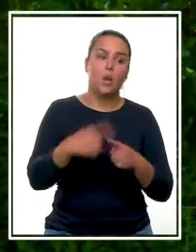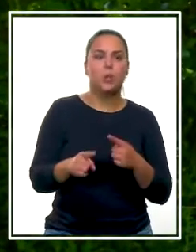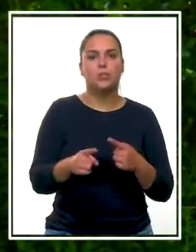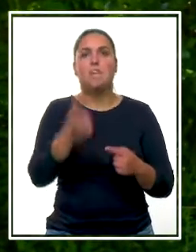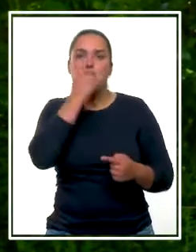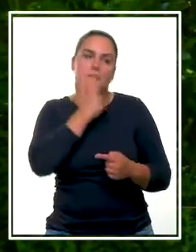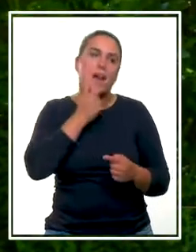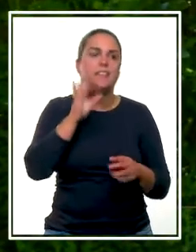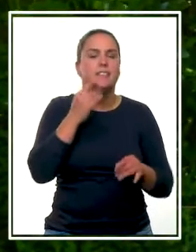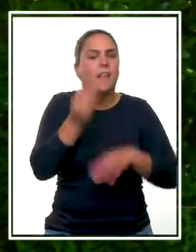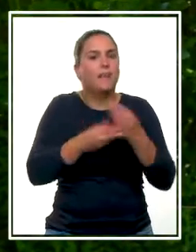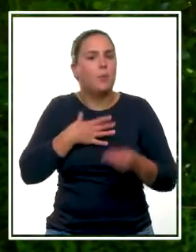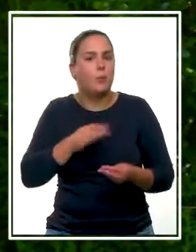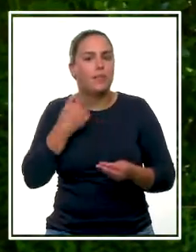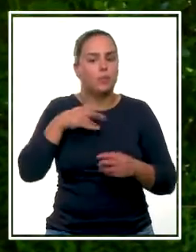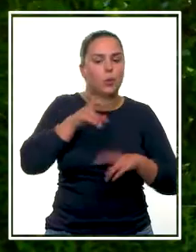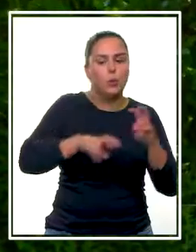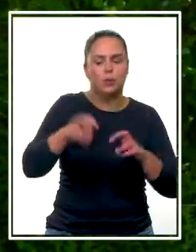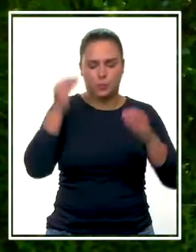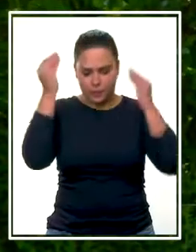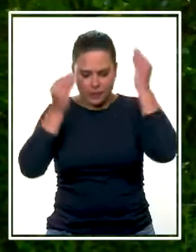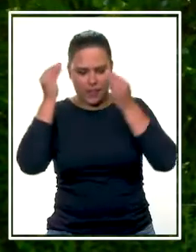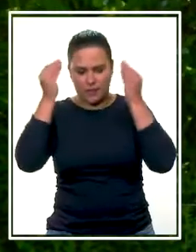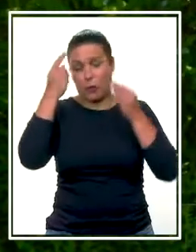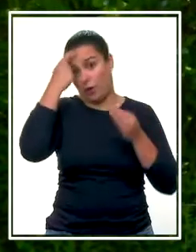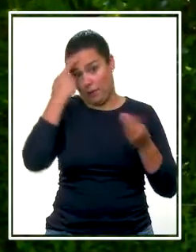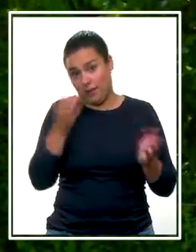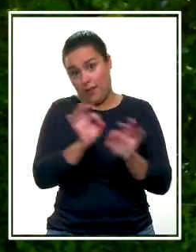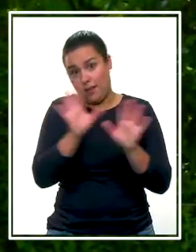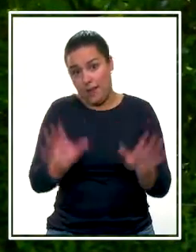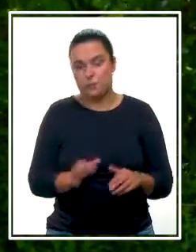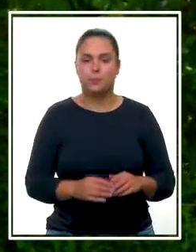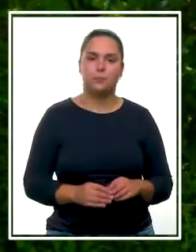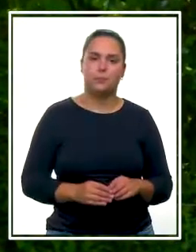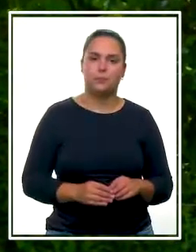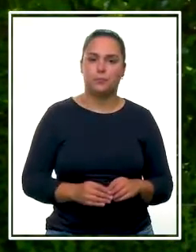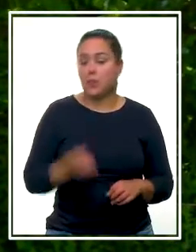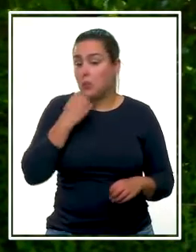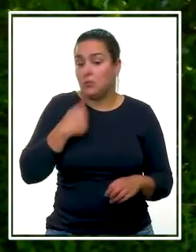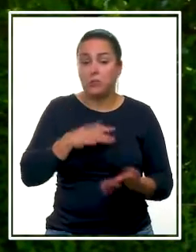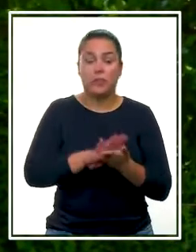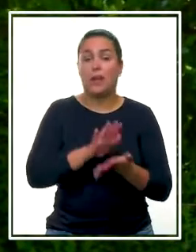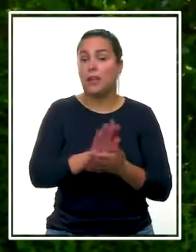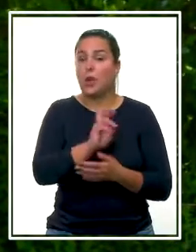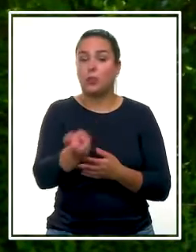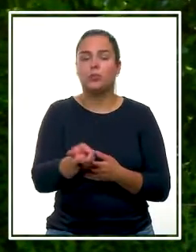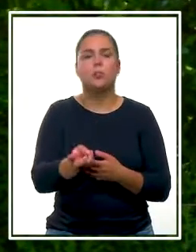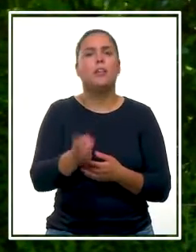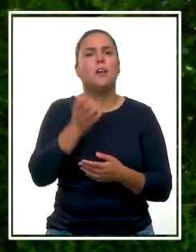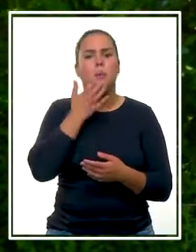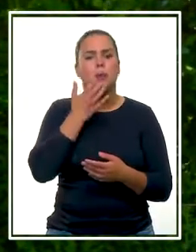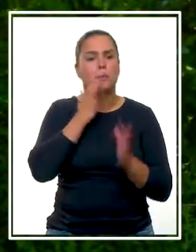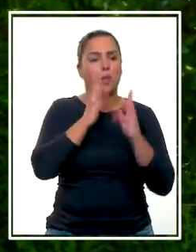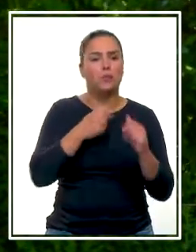se sacan fáciles buscándolas y pensando con la cabeza, se pueden sacar bien, tranquilamente. Y, por ejemplo, el de cálculo,